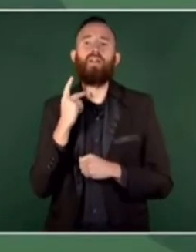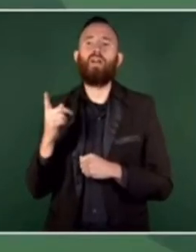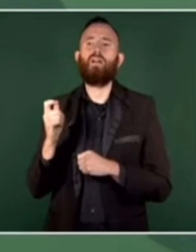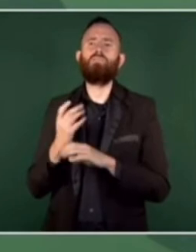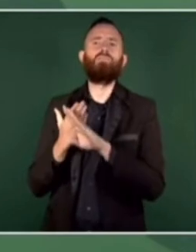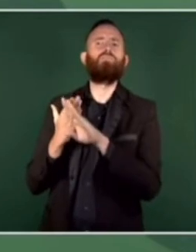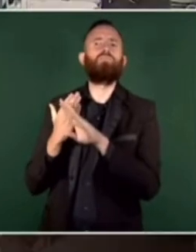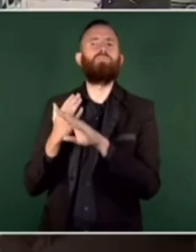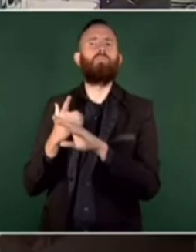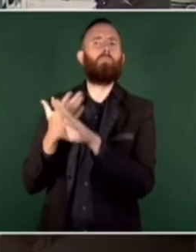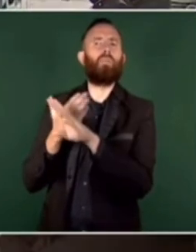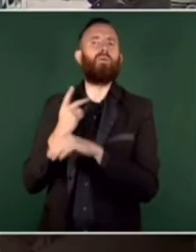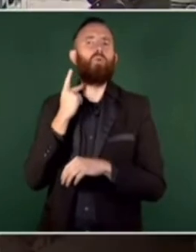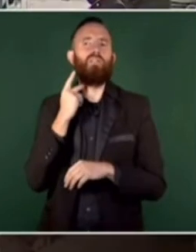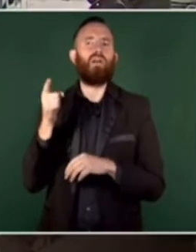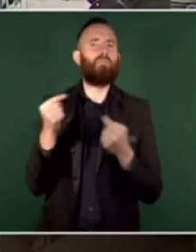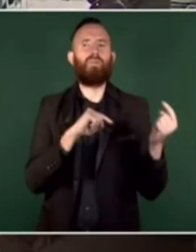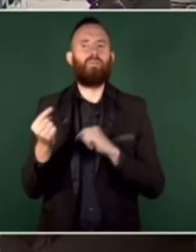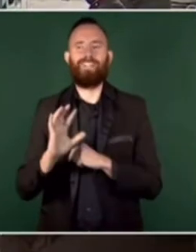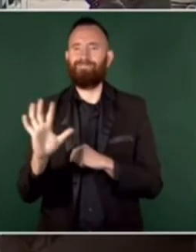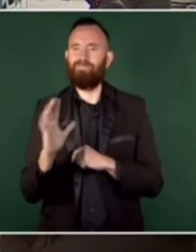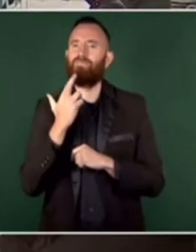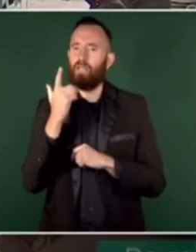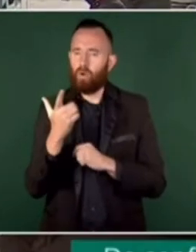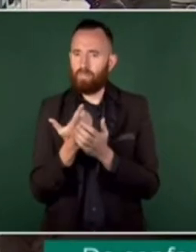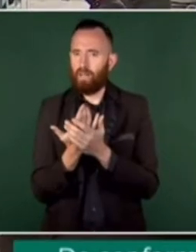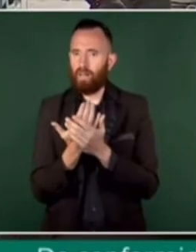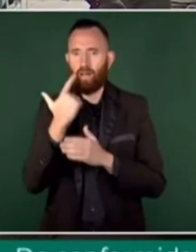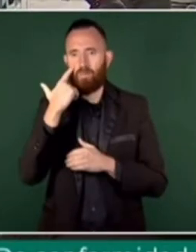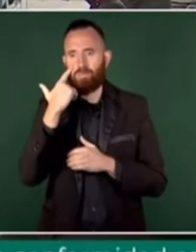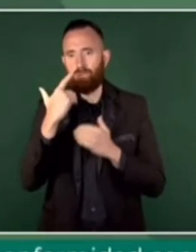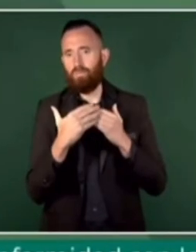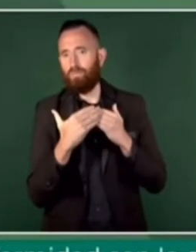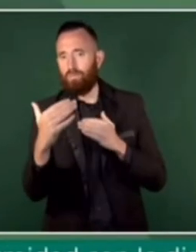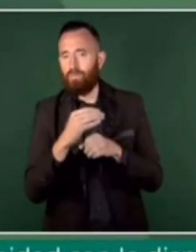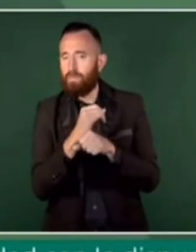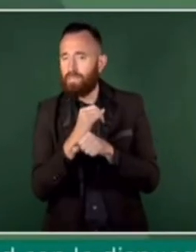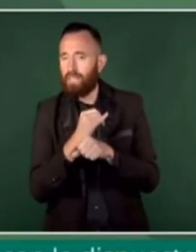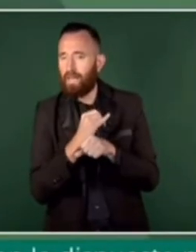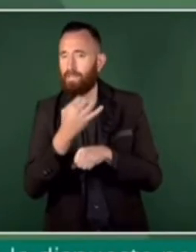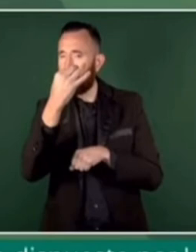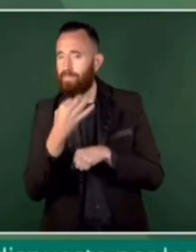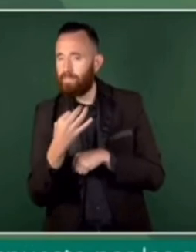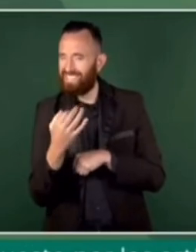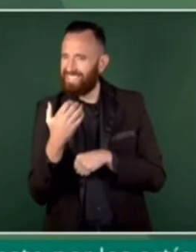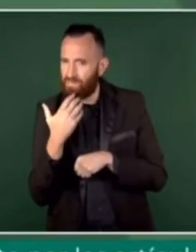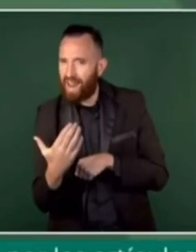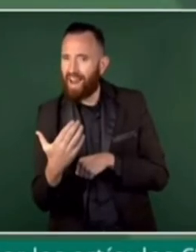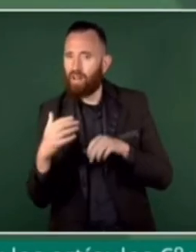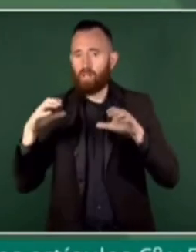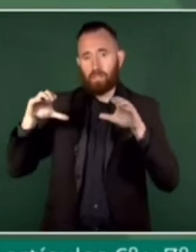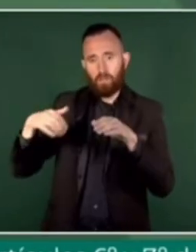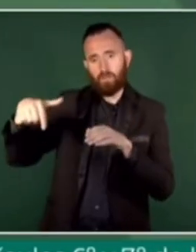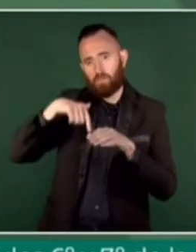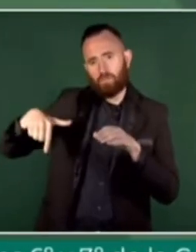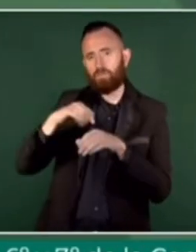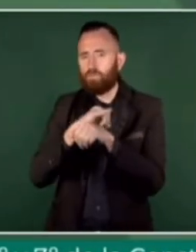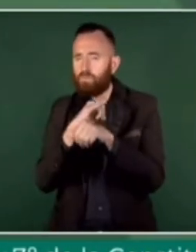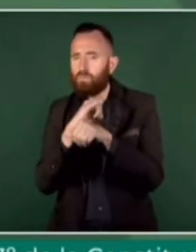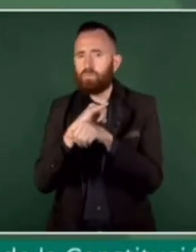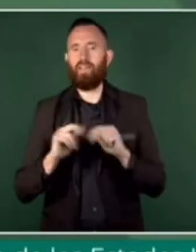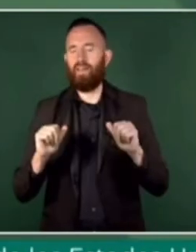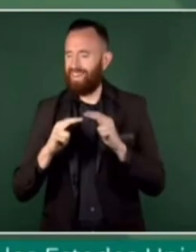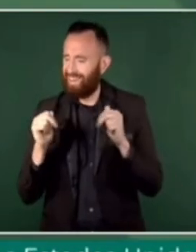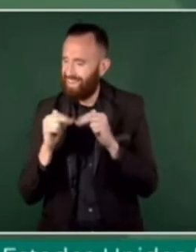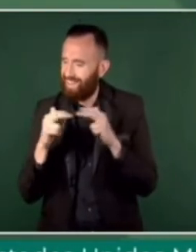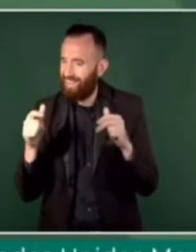politiqueras. Hay que esperar a que se haga la investigación con el compromiso de que no hay impunidad